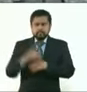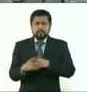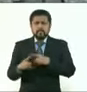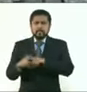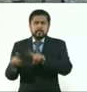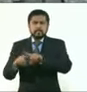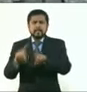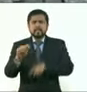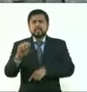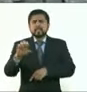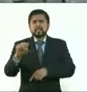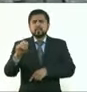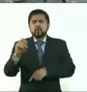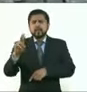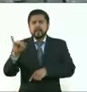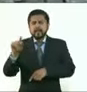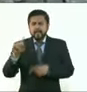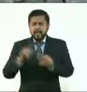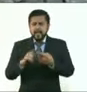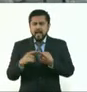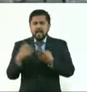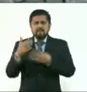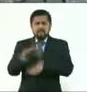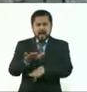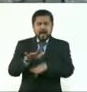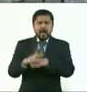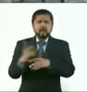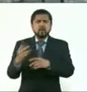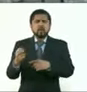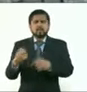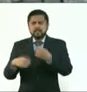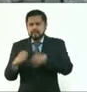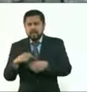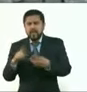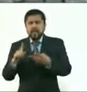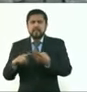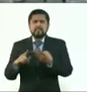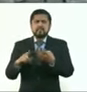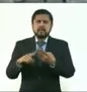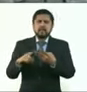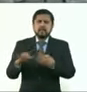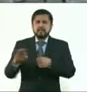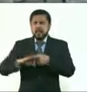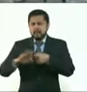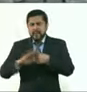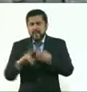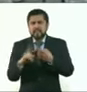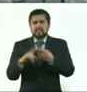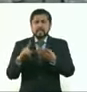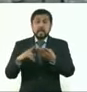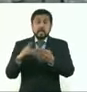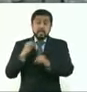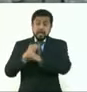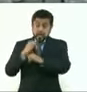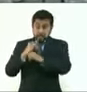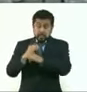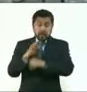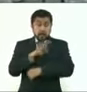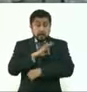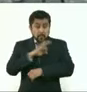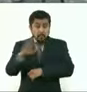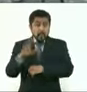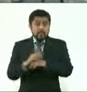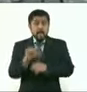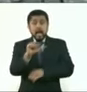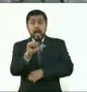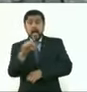tesorería en todos los bancos, en tiendas departamentales, en tiendas de conveniencia, farmacias, en línea, a través de